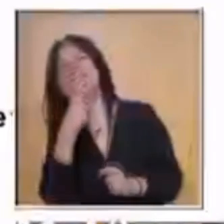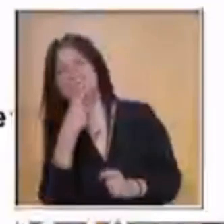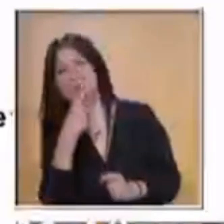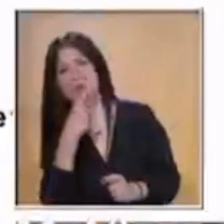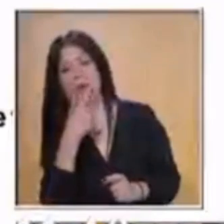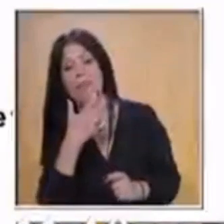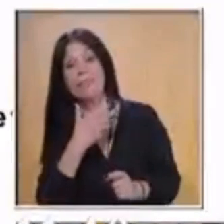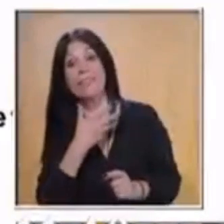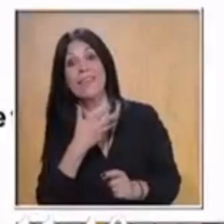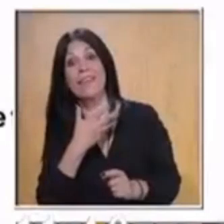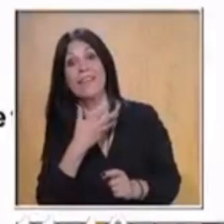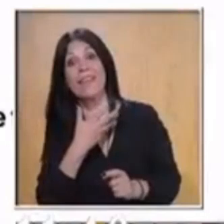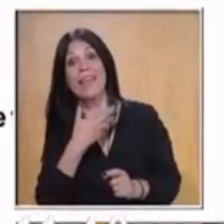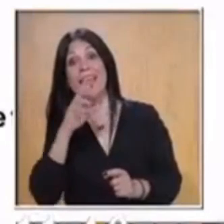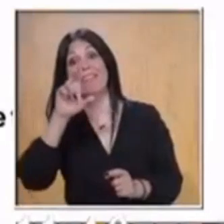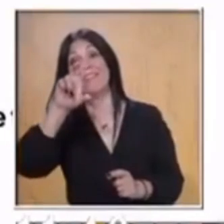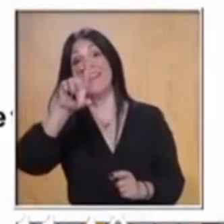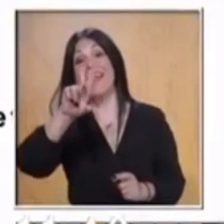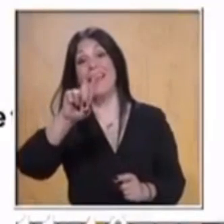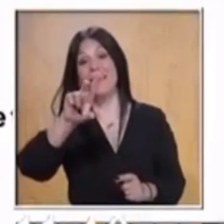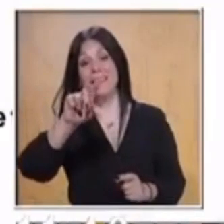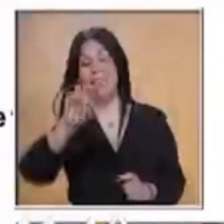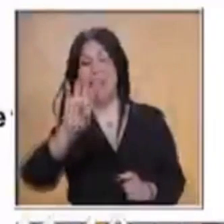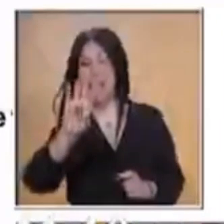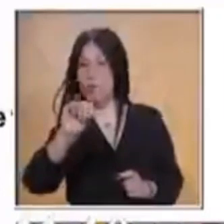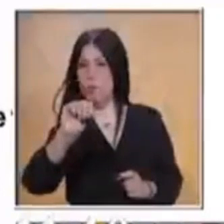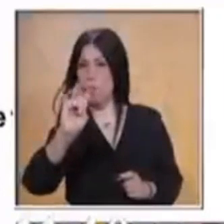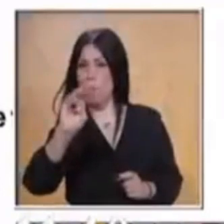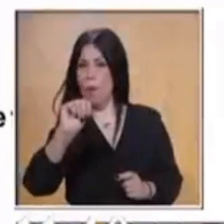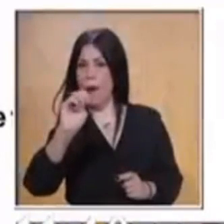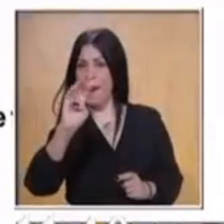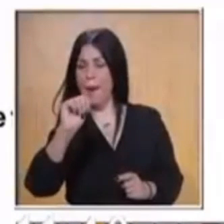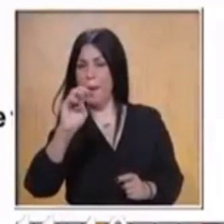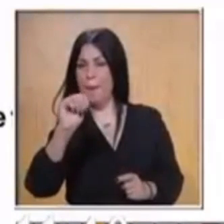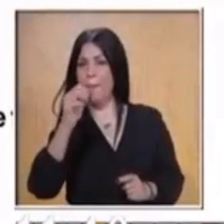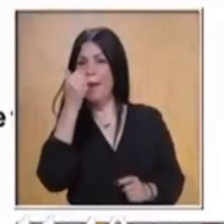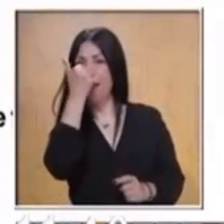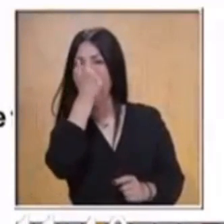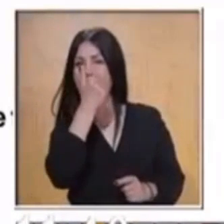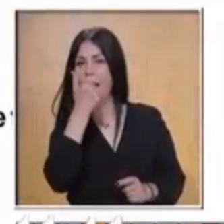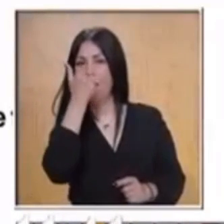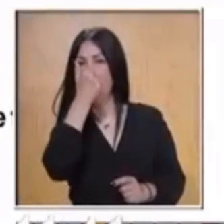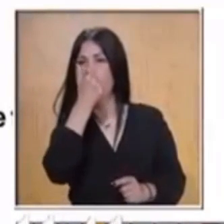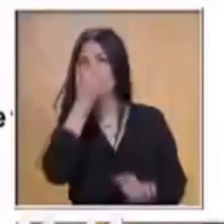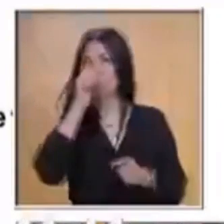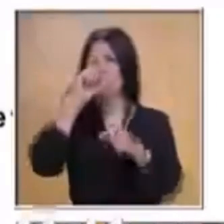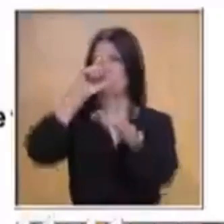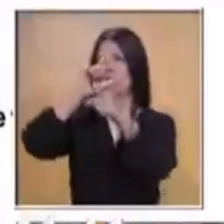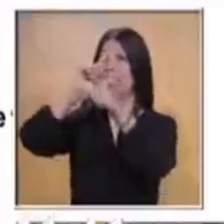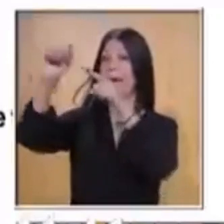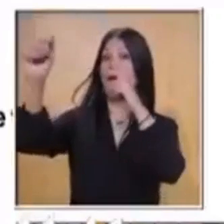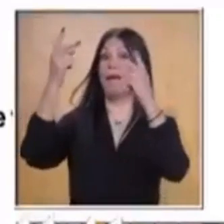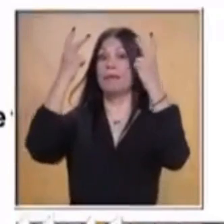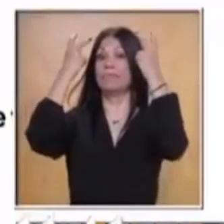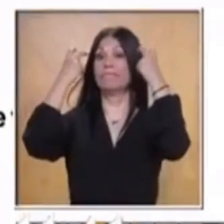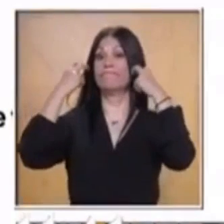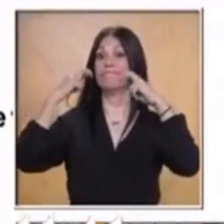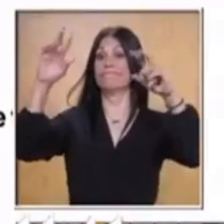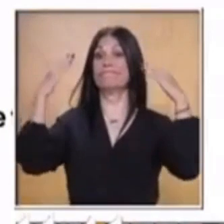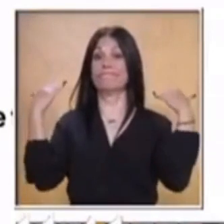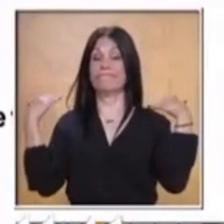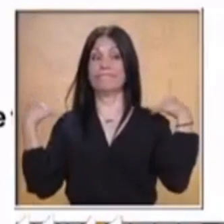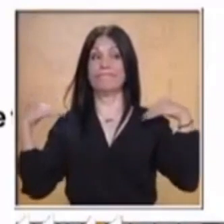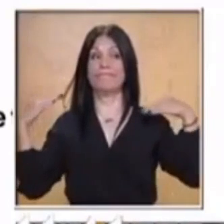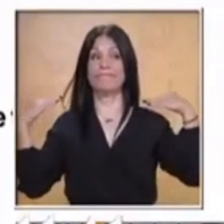que resaltar. 39 alumnos. El próximo mes van a irse de excursión. ¡Qué padre! ¿A dónde? Al